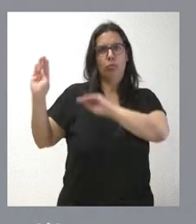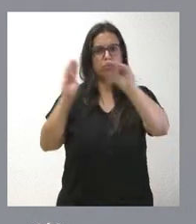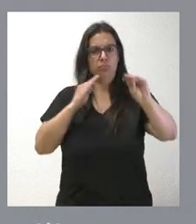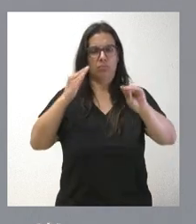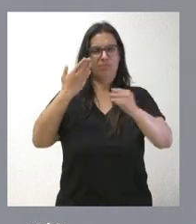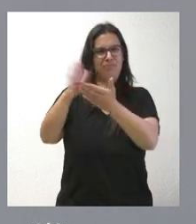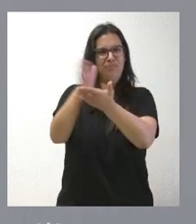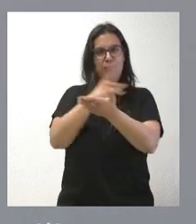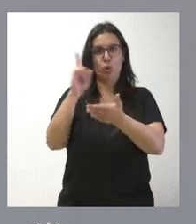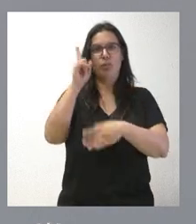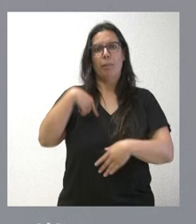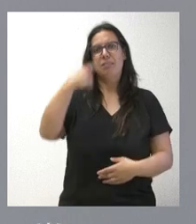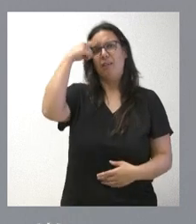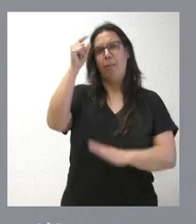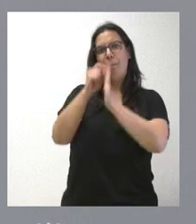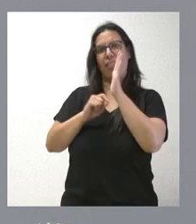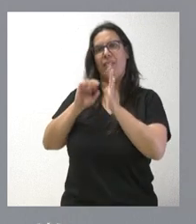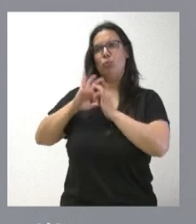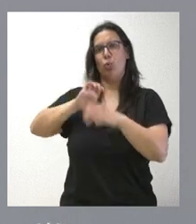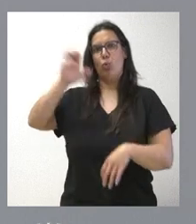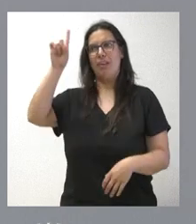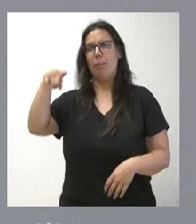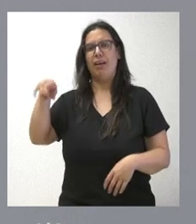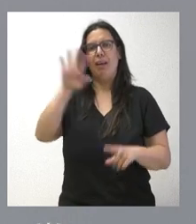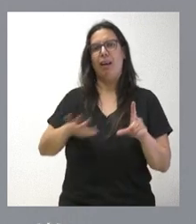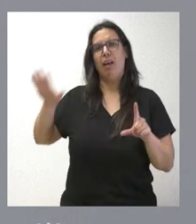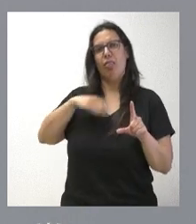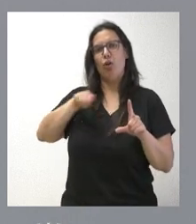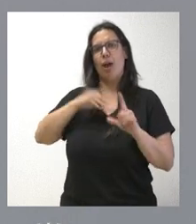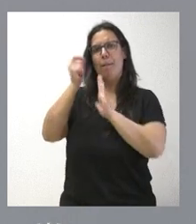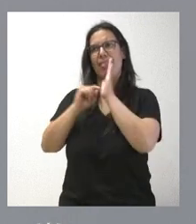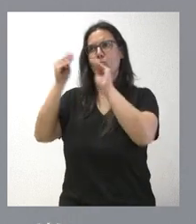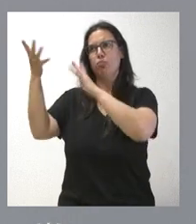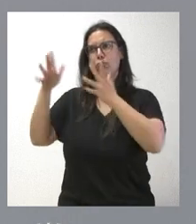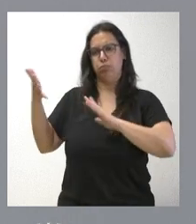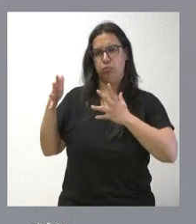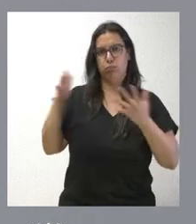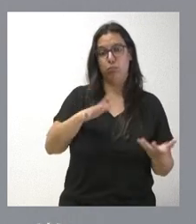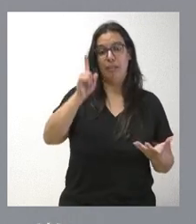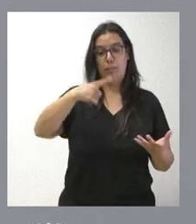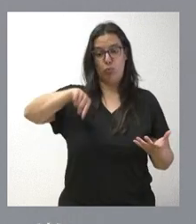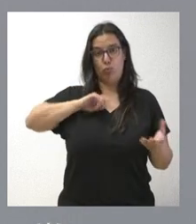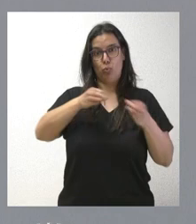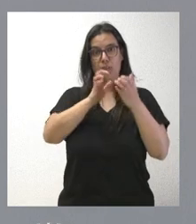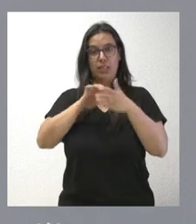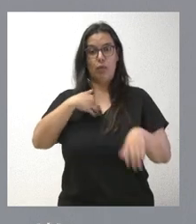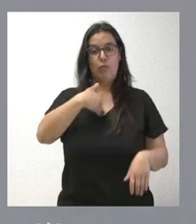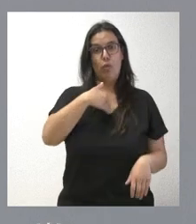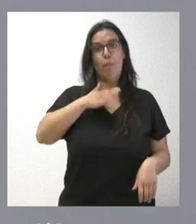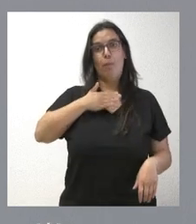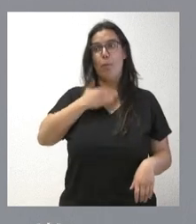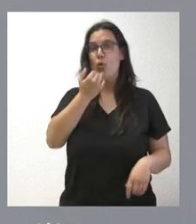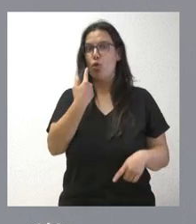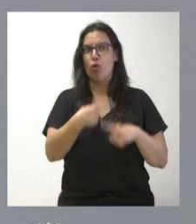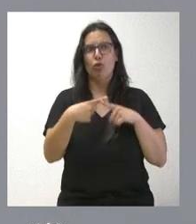en el ámbito de la Unión Europea, en el contexto nacional y en qué circunstancias podría entrar la Junta de Castilla y León en aquellos lagunas, en